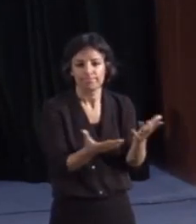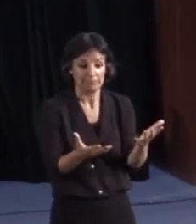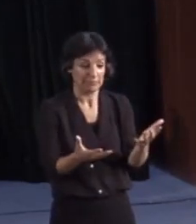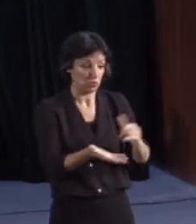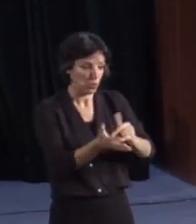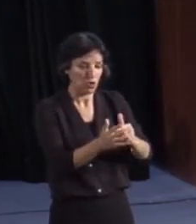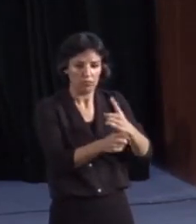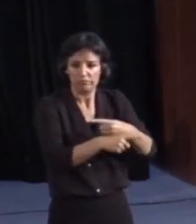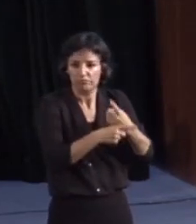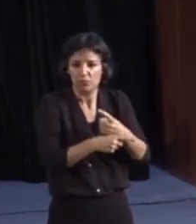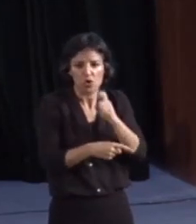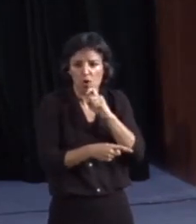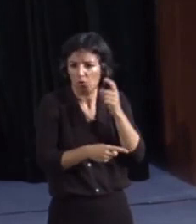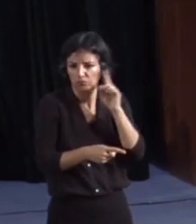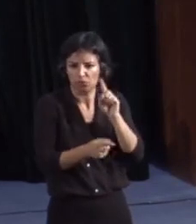directamente.